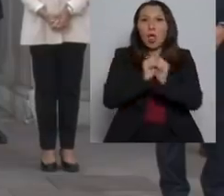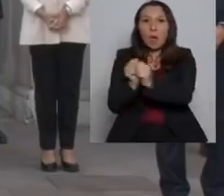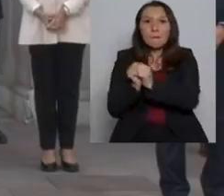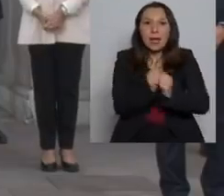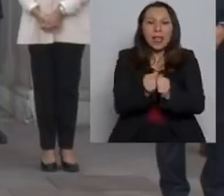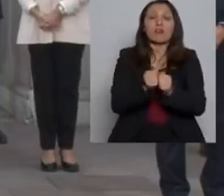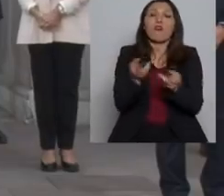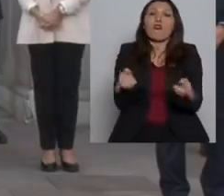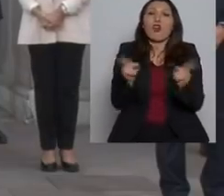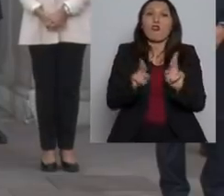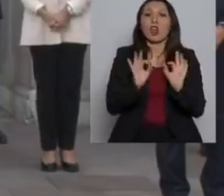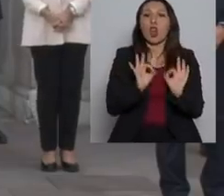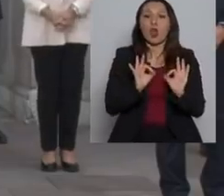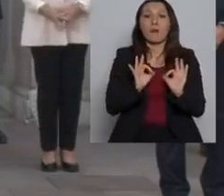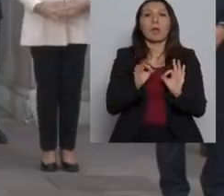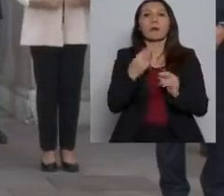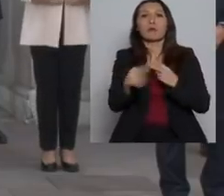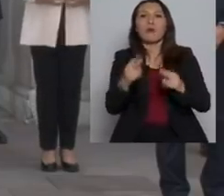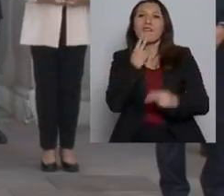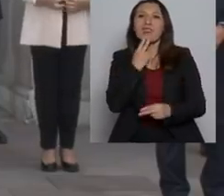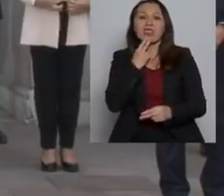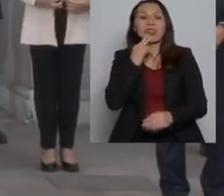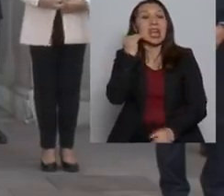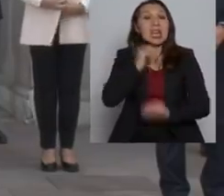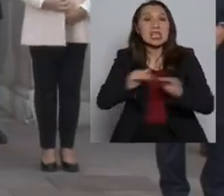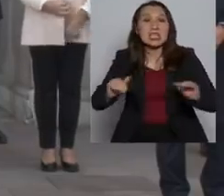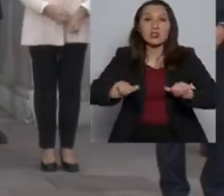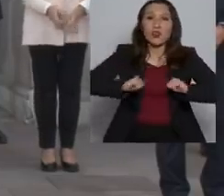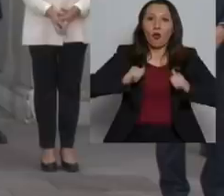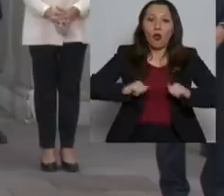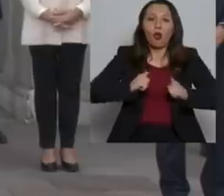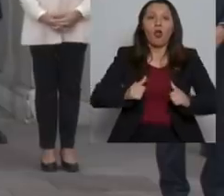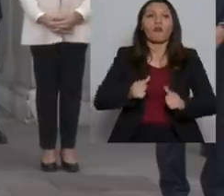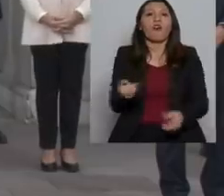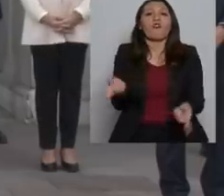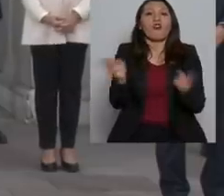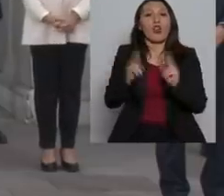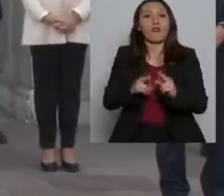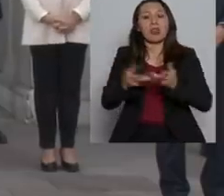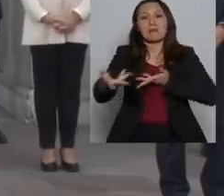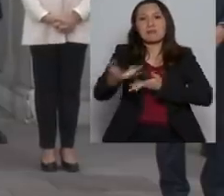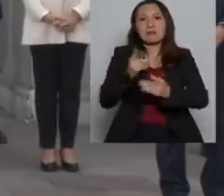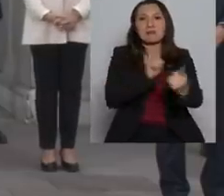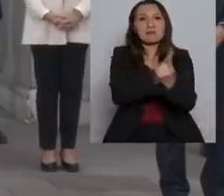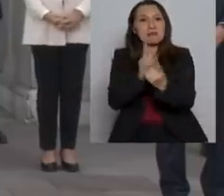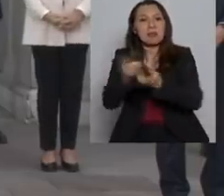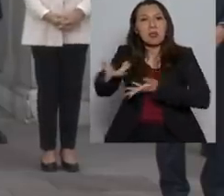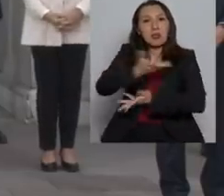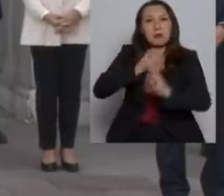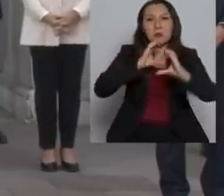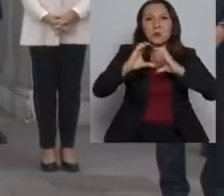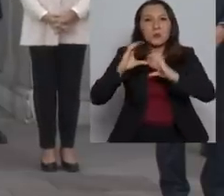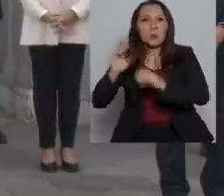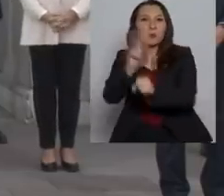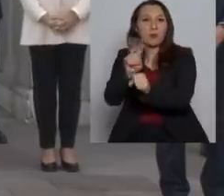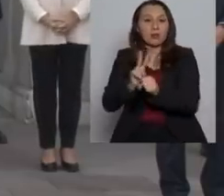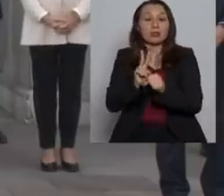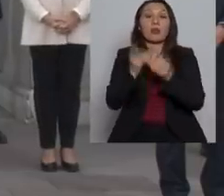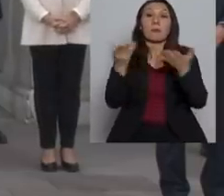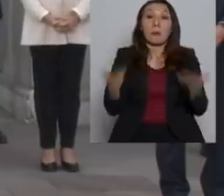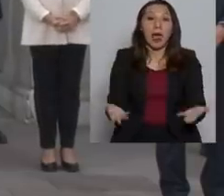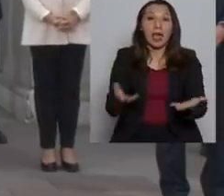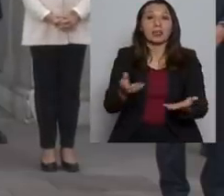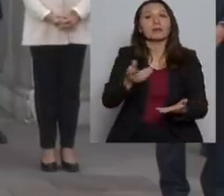volver a recuperar la normalidad de sus vidas como niños y jóvenes, volver a poder interactuar con sus profesores. Para eso,